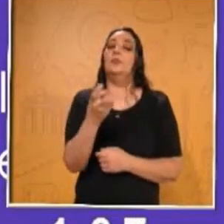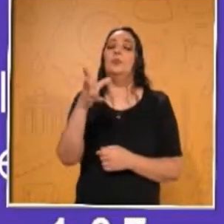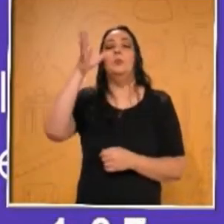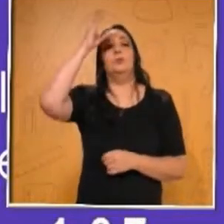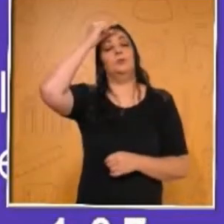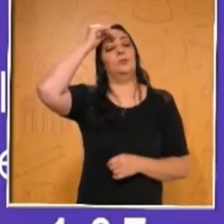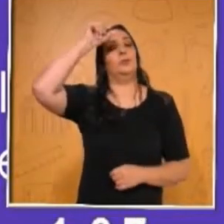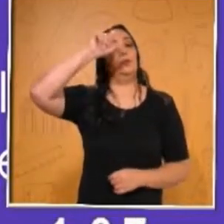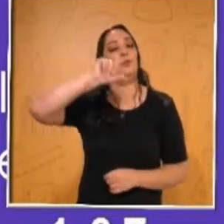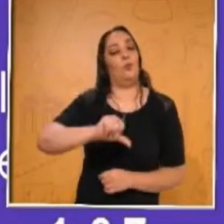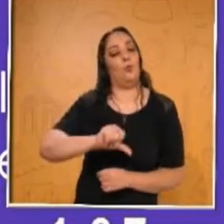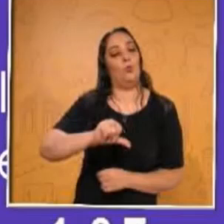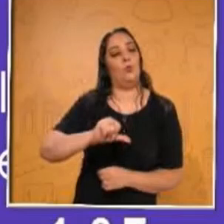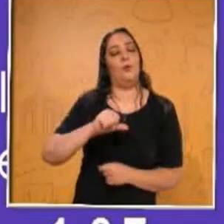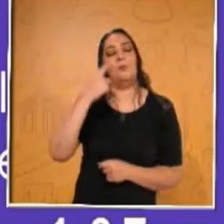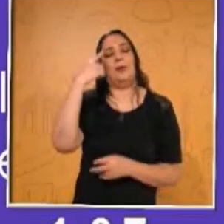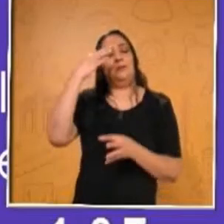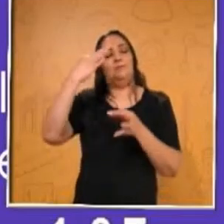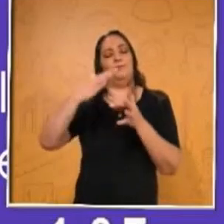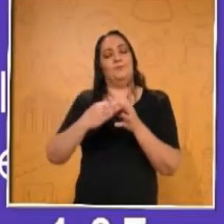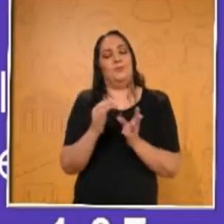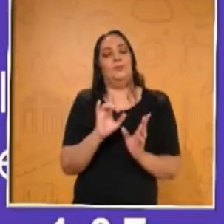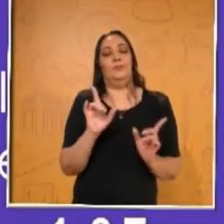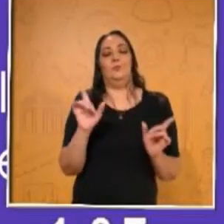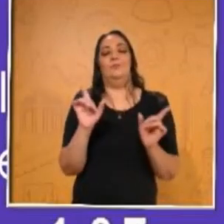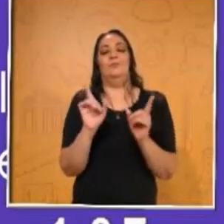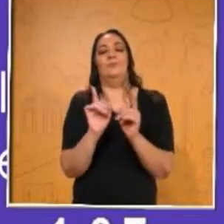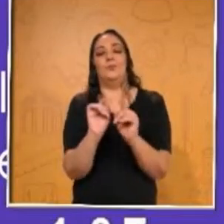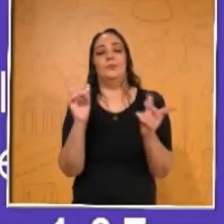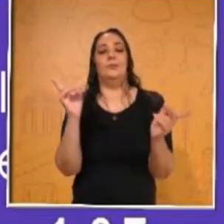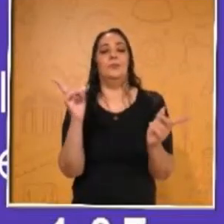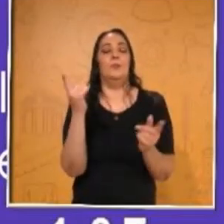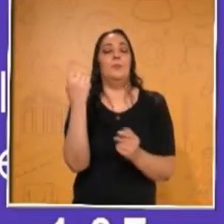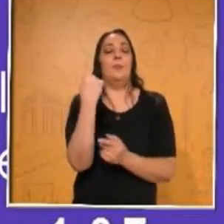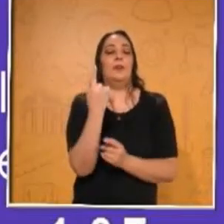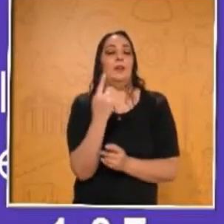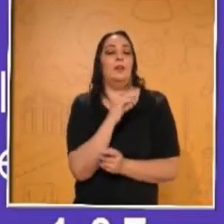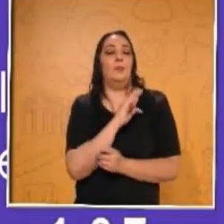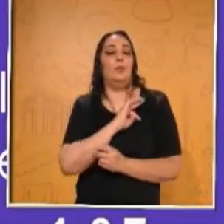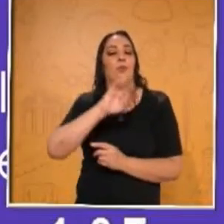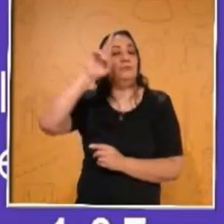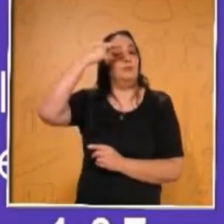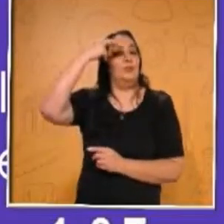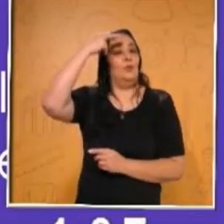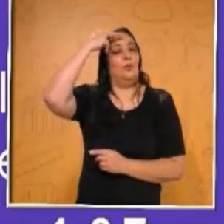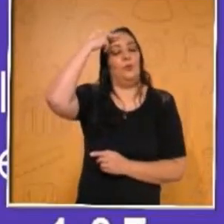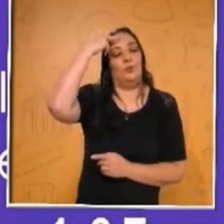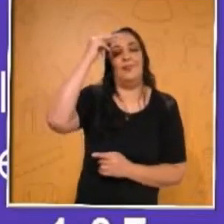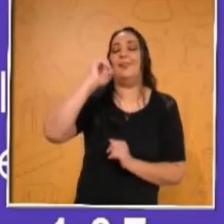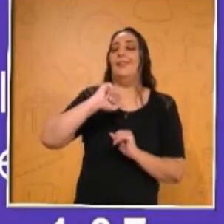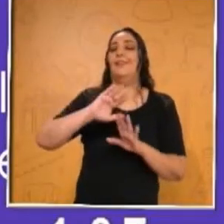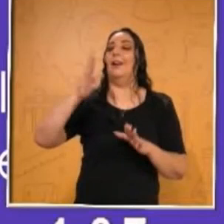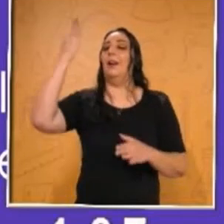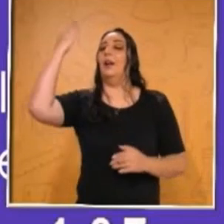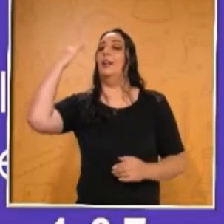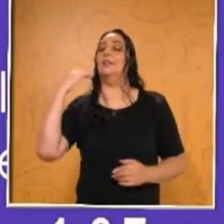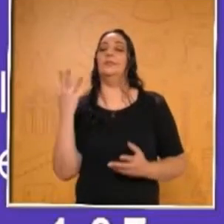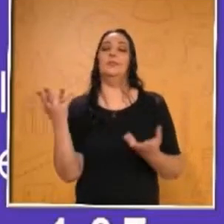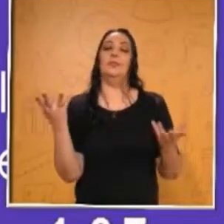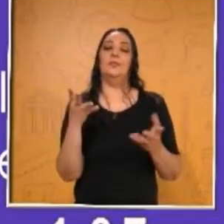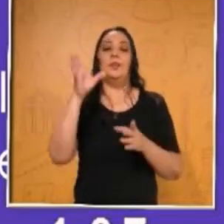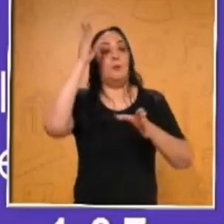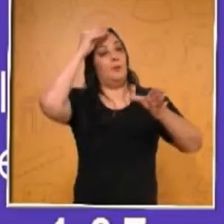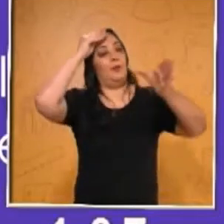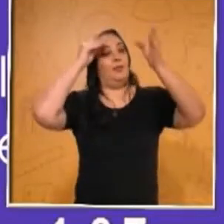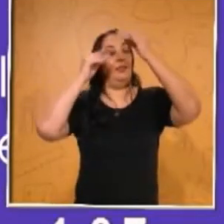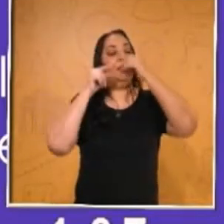listo y hagas un pequeño recuento para que recuerdes lo que ya has visto en tu salón de